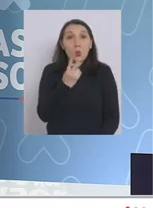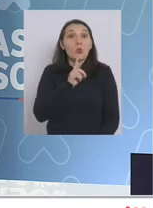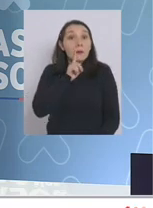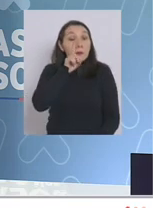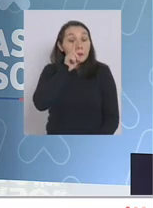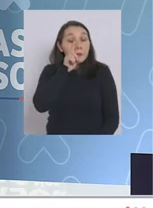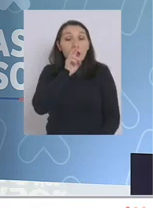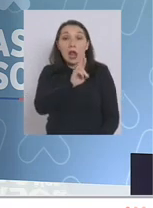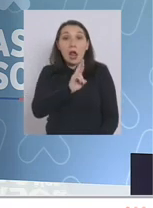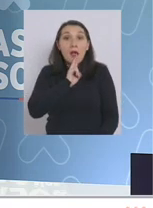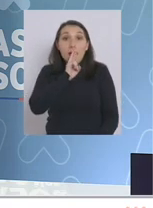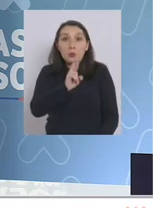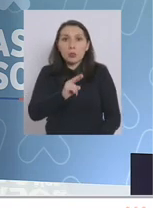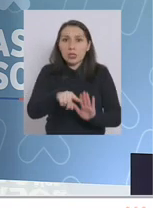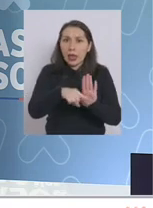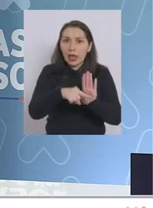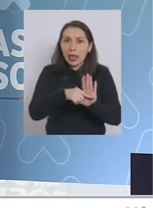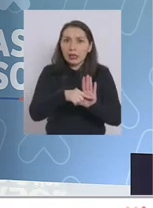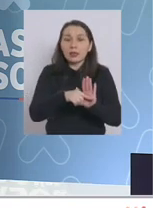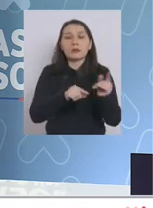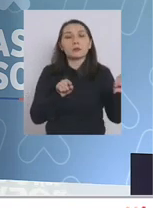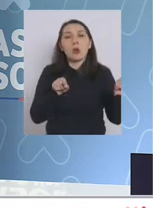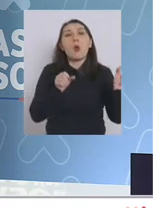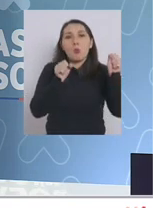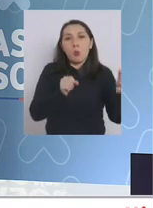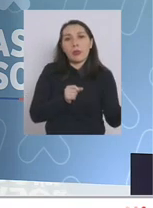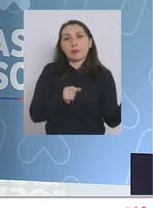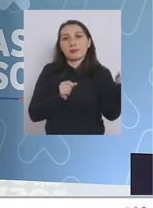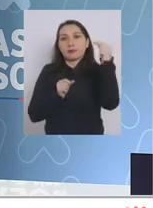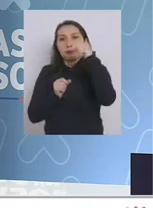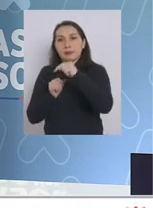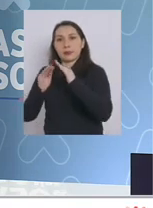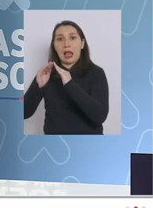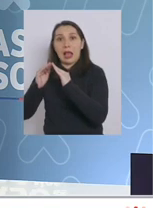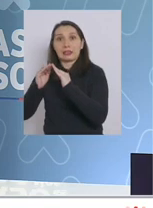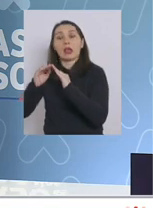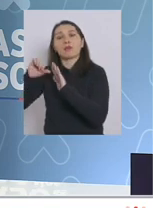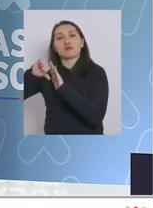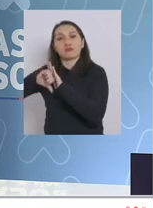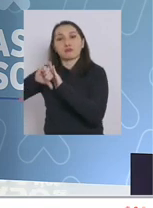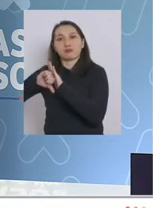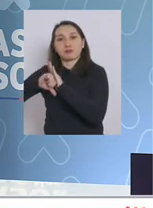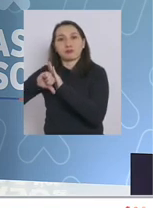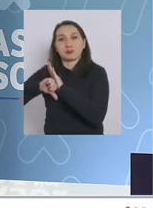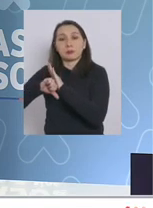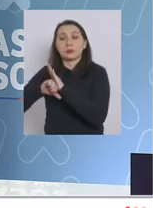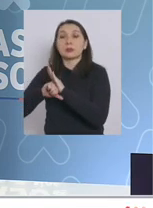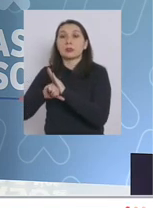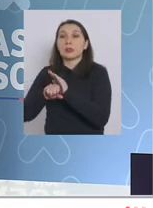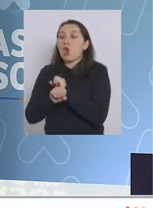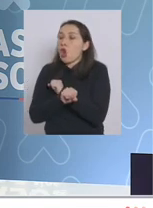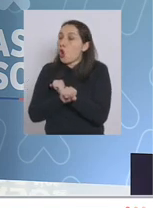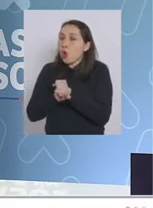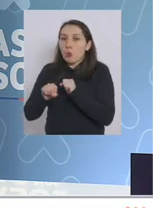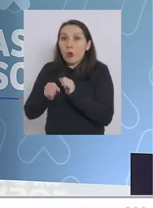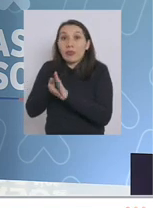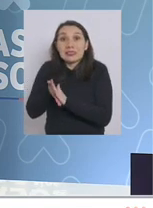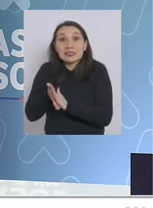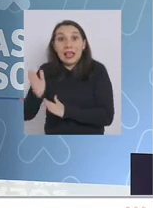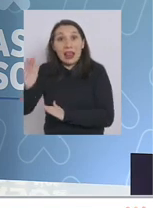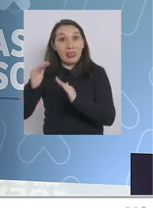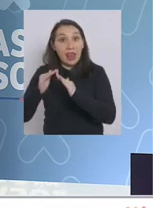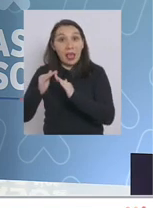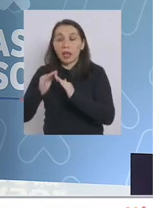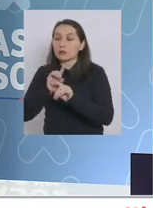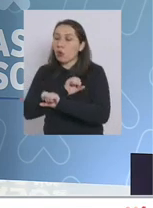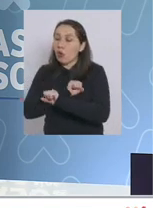PCR con un resultado negativo irán a realizar su cuarentena en ese sentido ellos no podrán salir de su